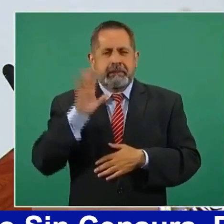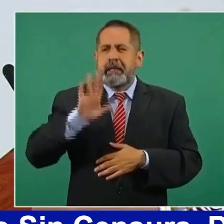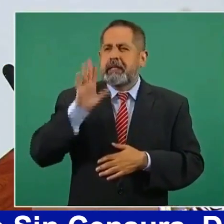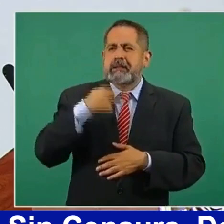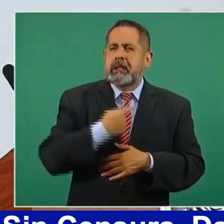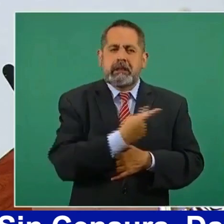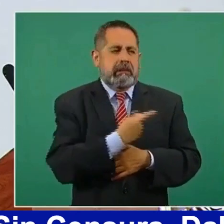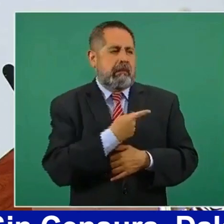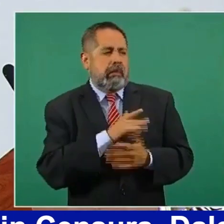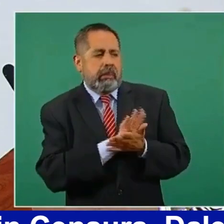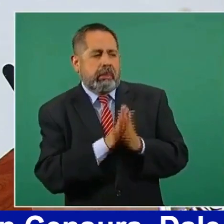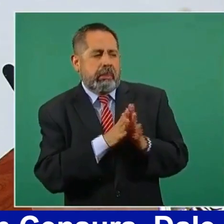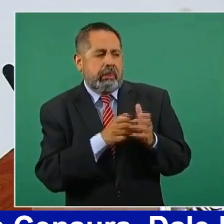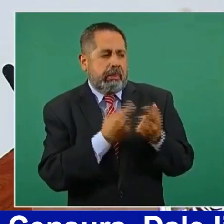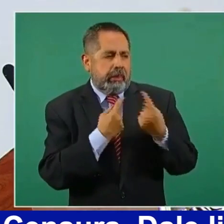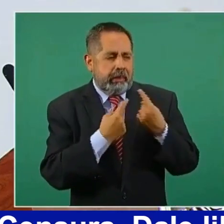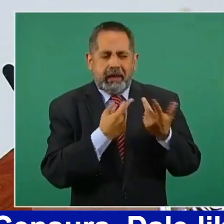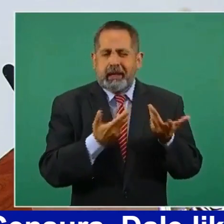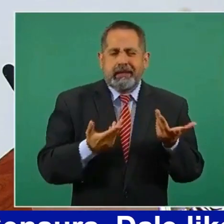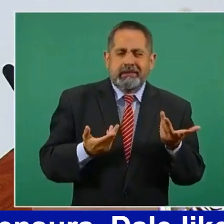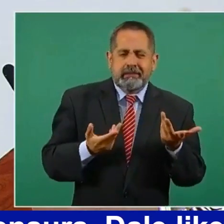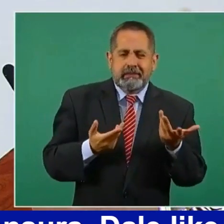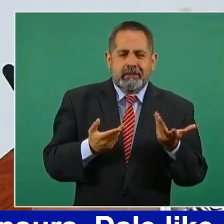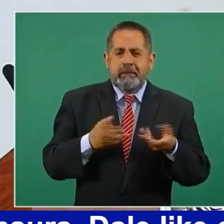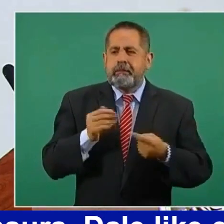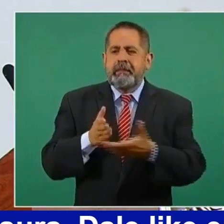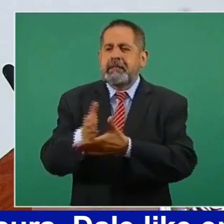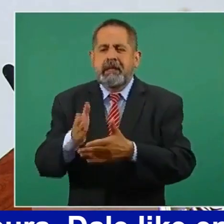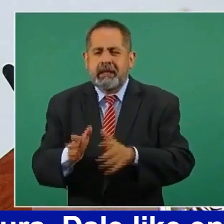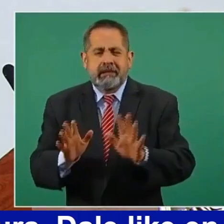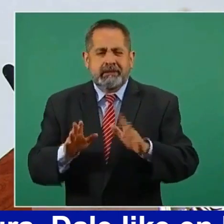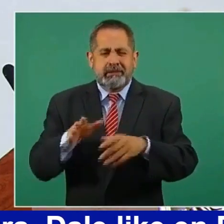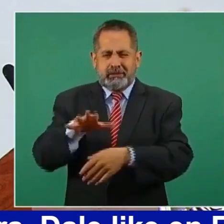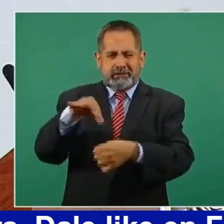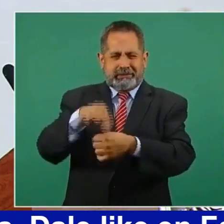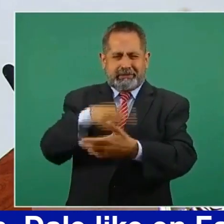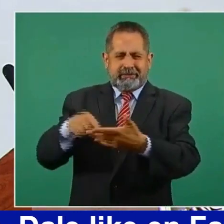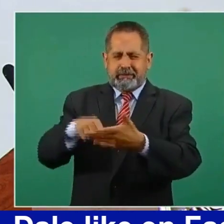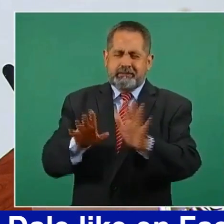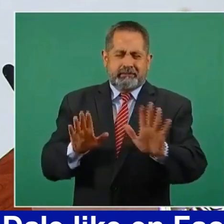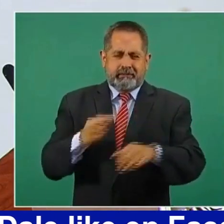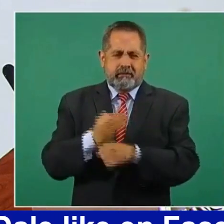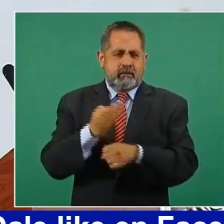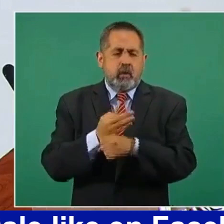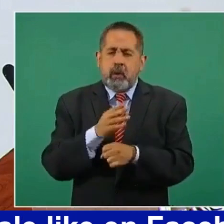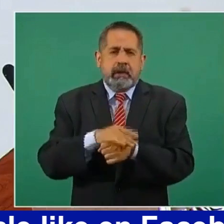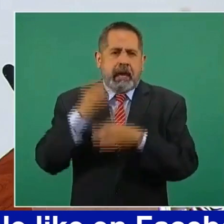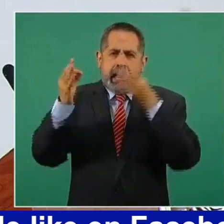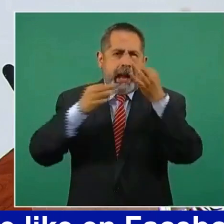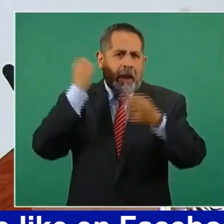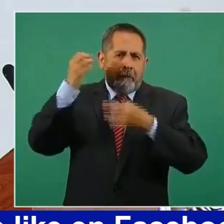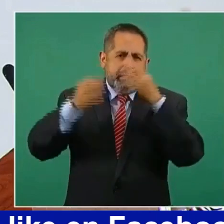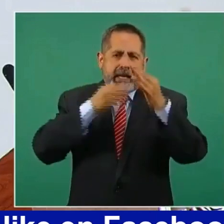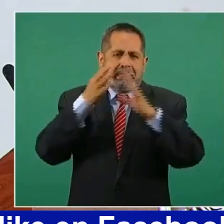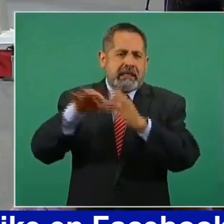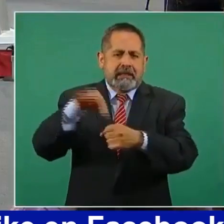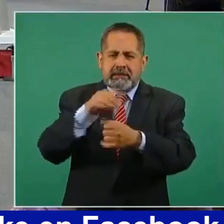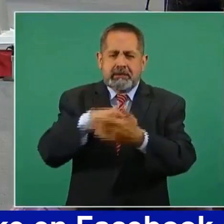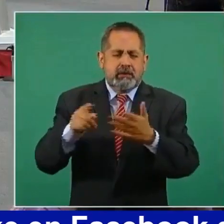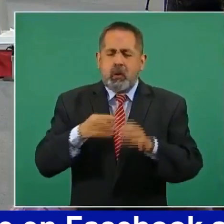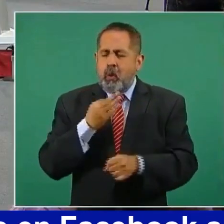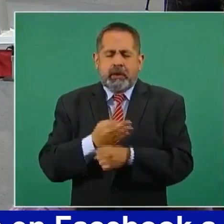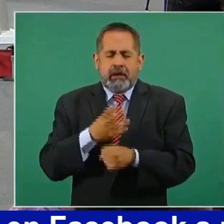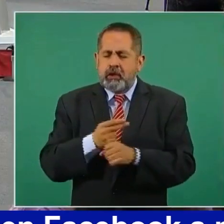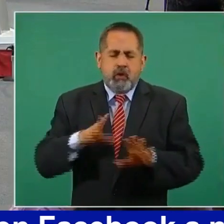interfiriendo, estamos en campaña, no